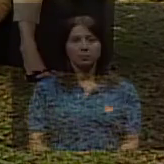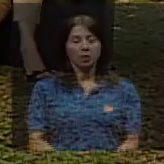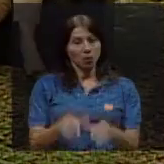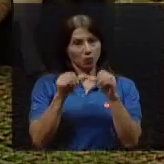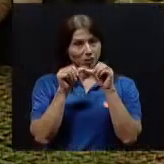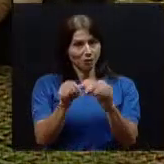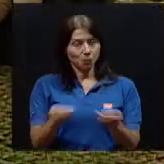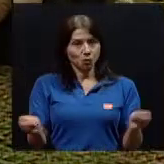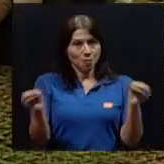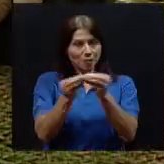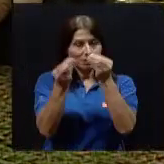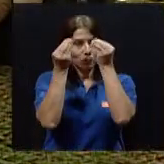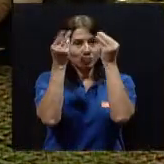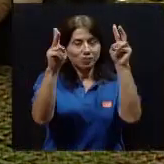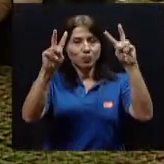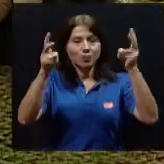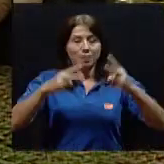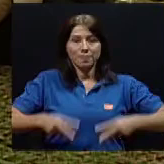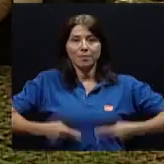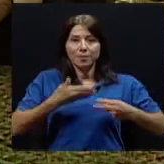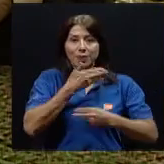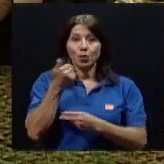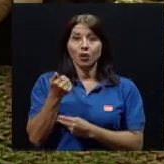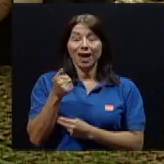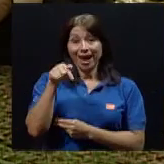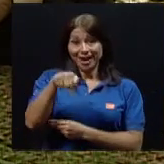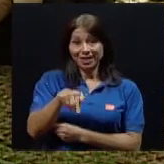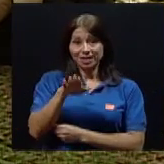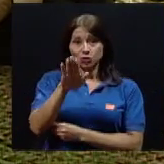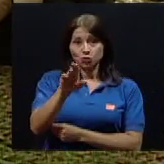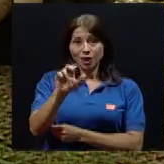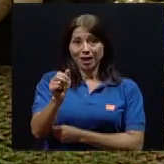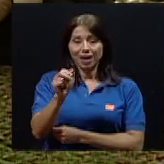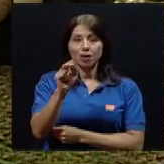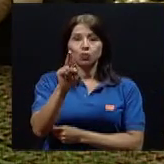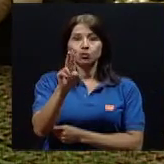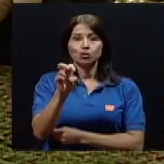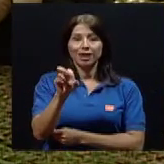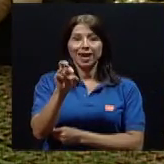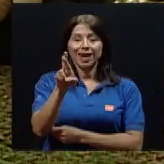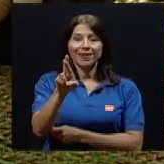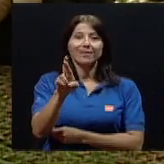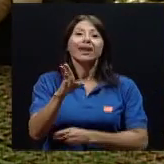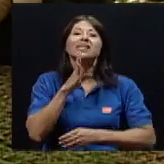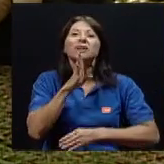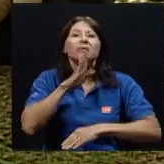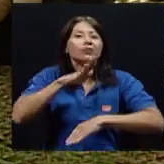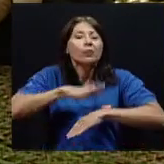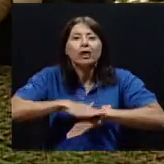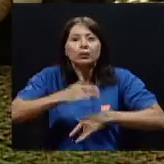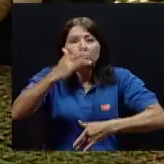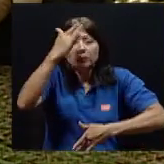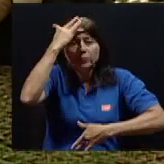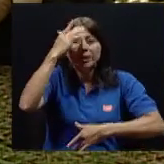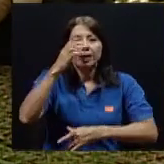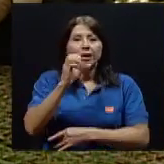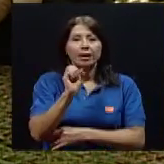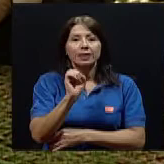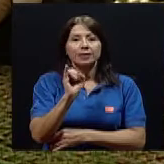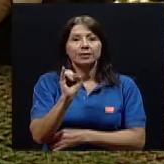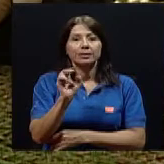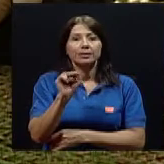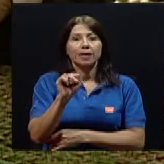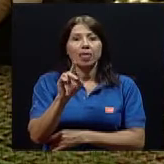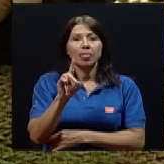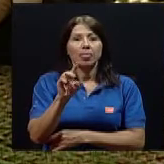Regresamos con más de Vivir Mejor aquí en su canal UCR. Estamos conversando sobre el síndrome cardiorrenal. ¿Qué es? ¿Cómo lo podemos evitar?